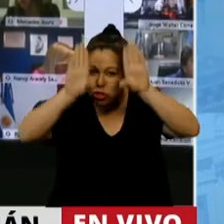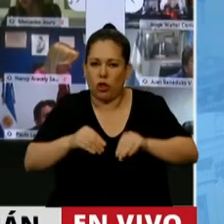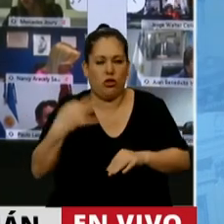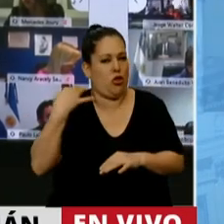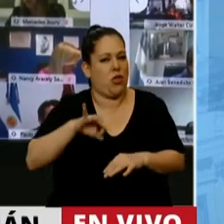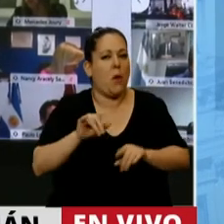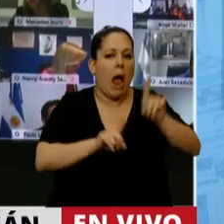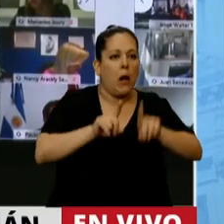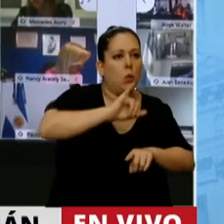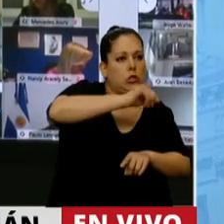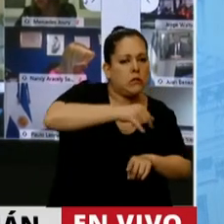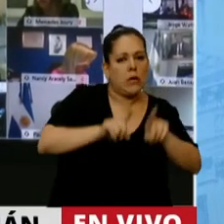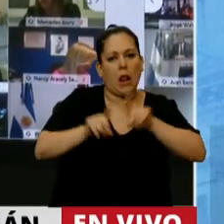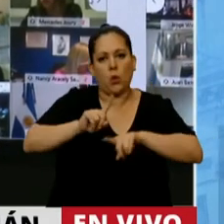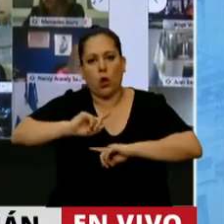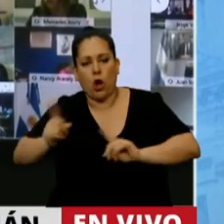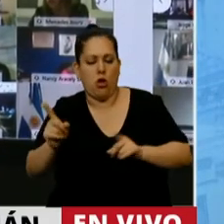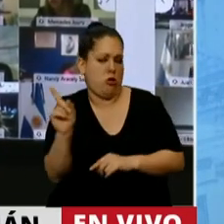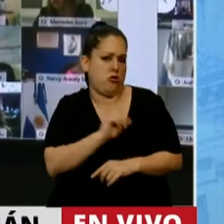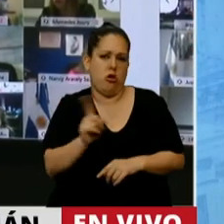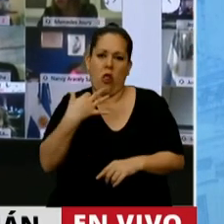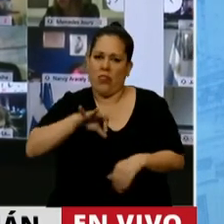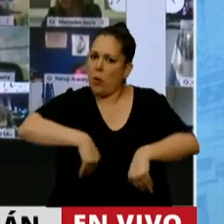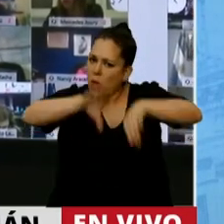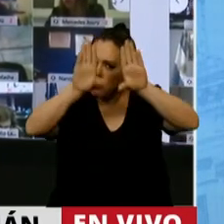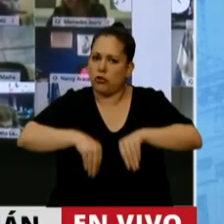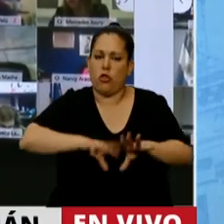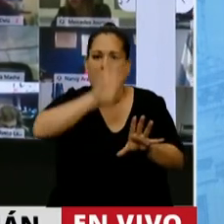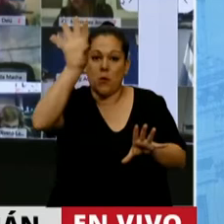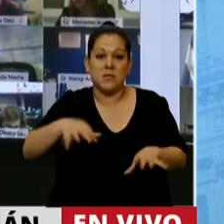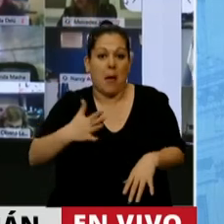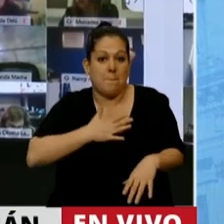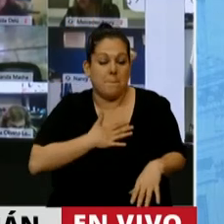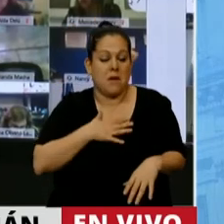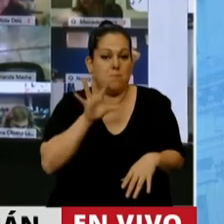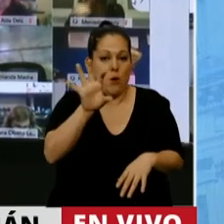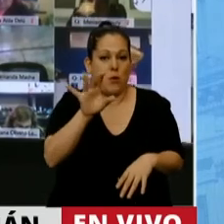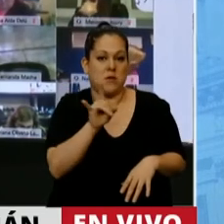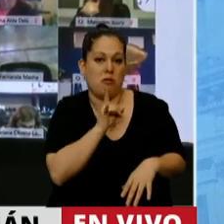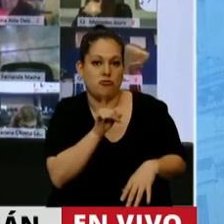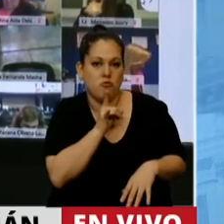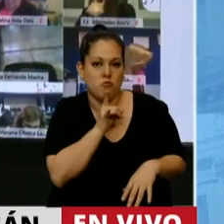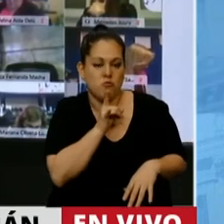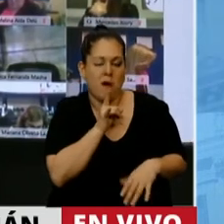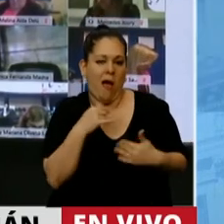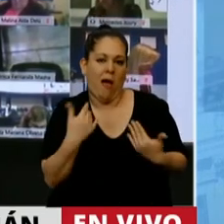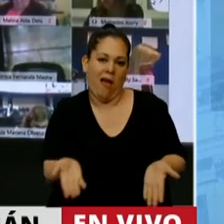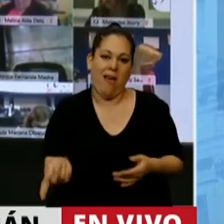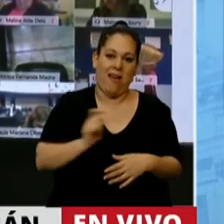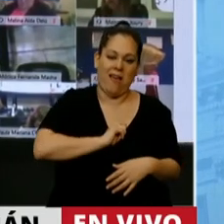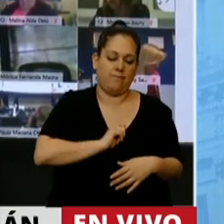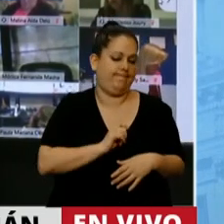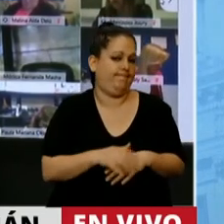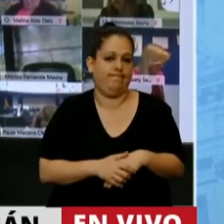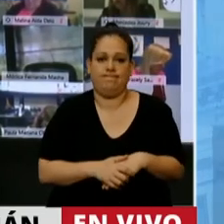todo el país, no solamente a unas cuantas provincias. Y mi provincia, Tucumán, no está dentro de ese lote de provincias privilegiadas.